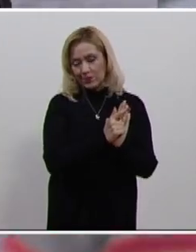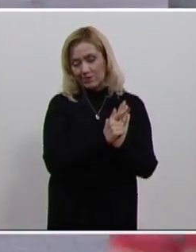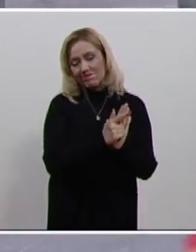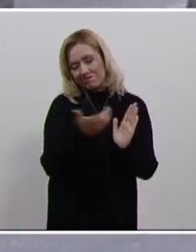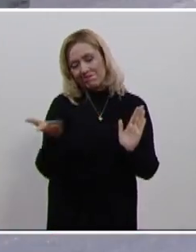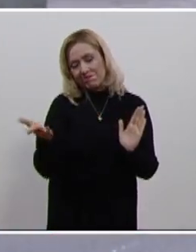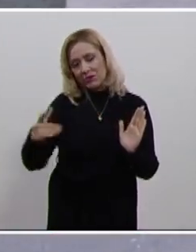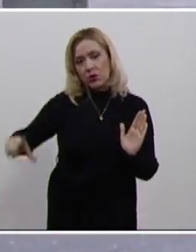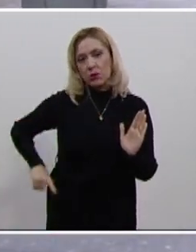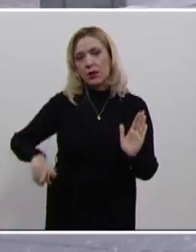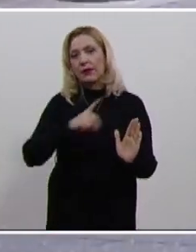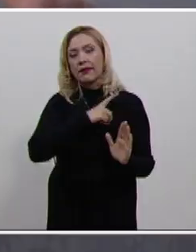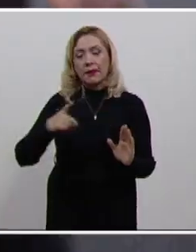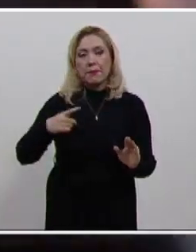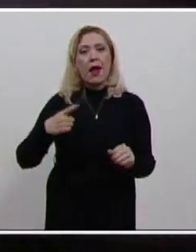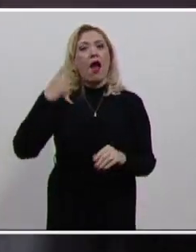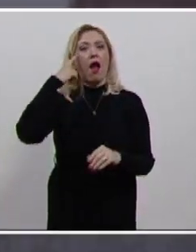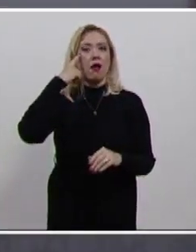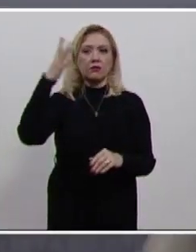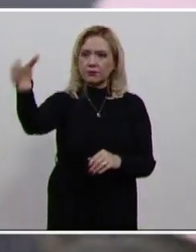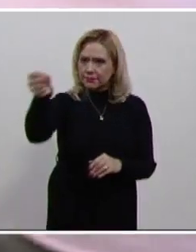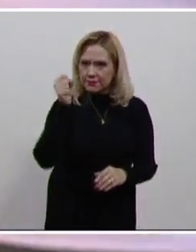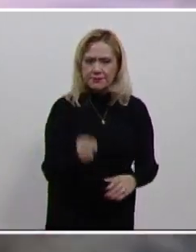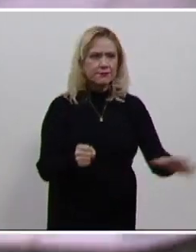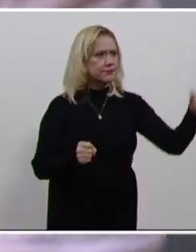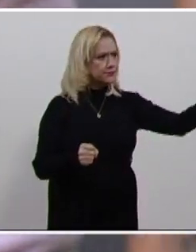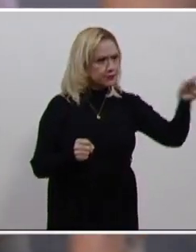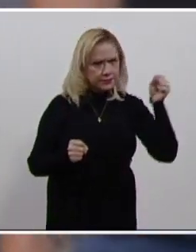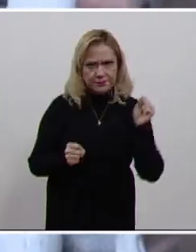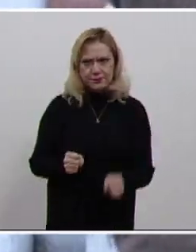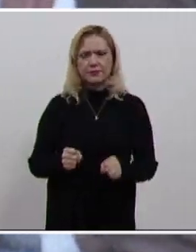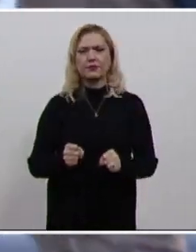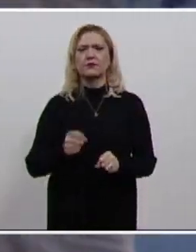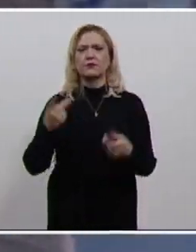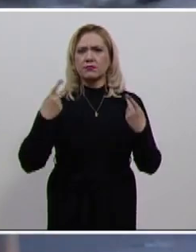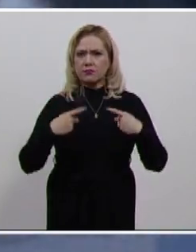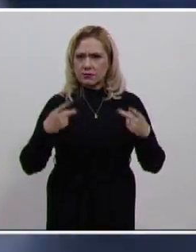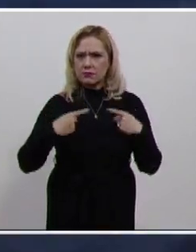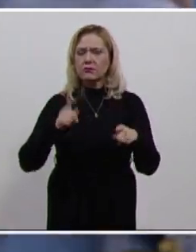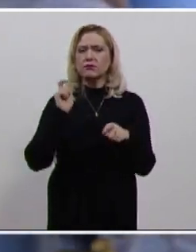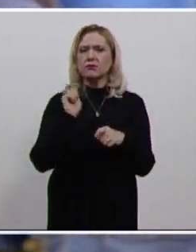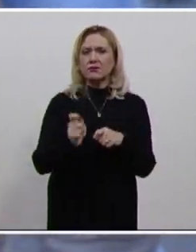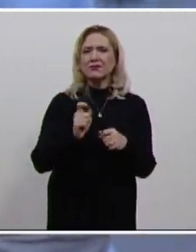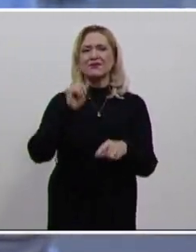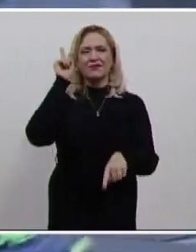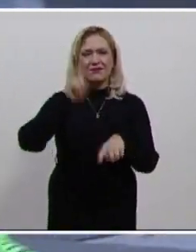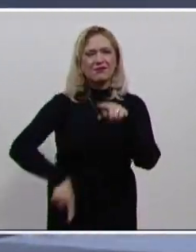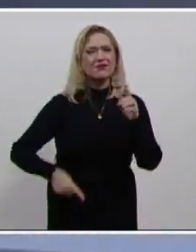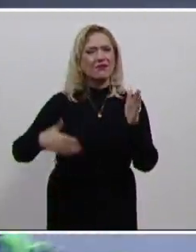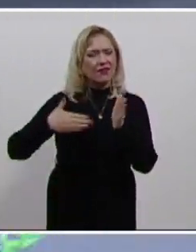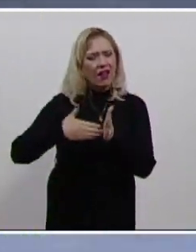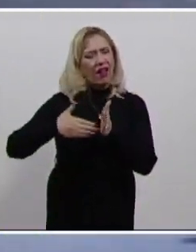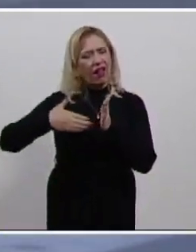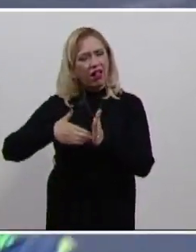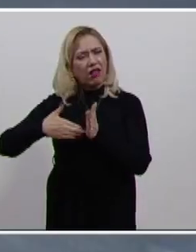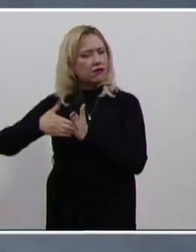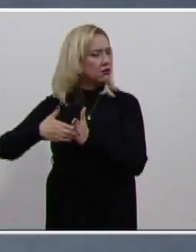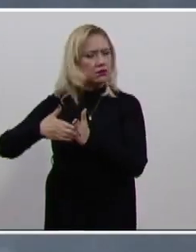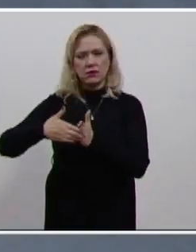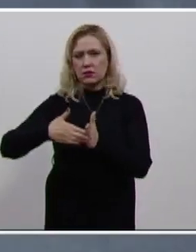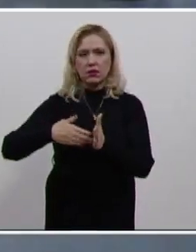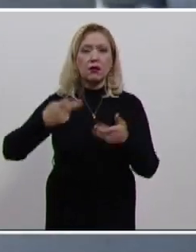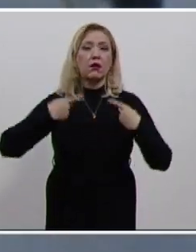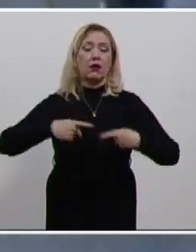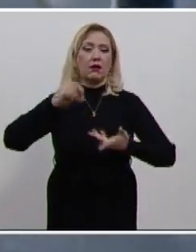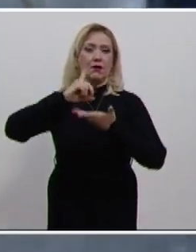deben promover e impulsar la participación de los particulares para eliminar estos obstáculos que impiden a las personas con discapacidad poder